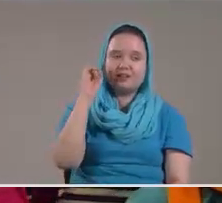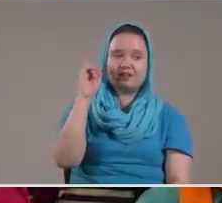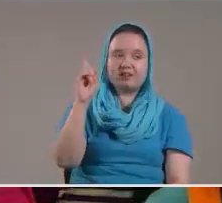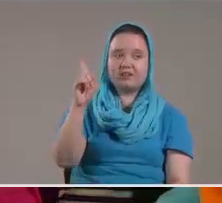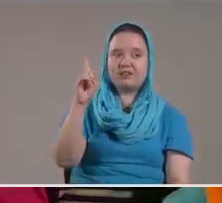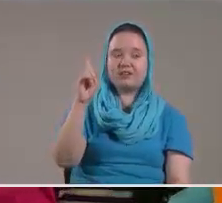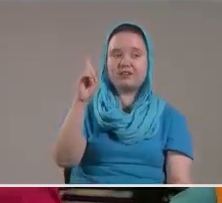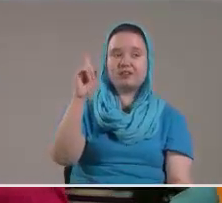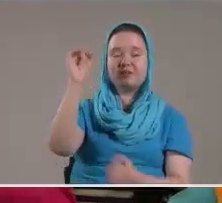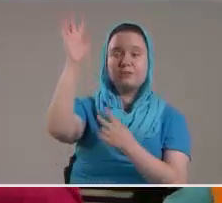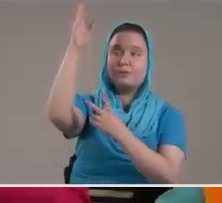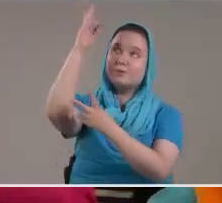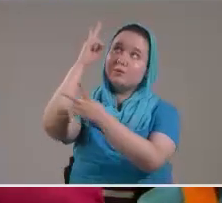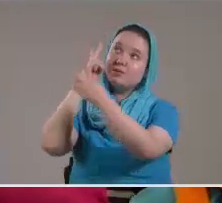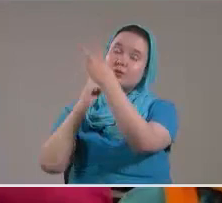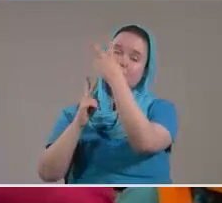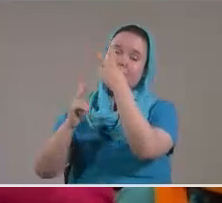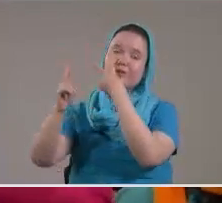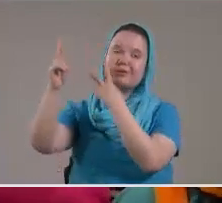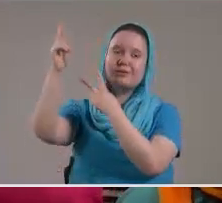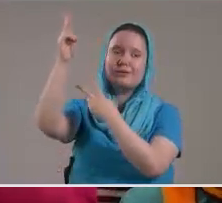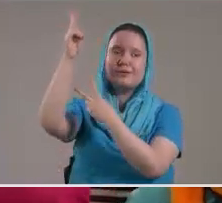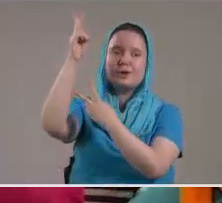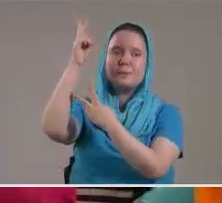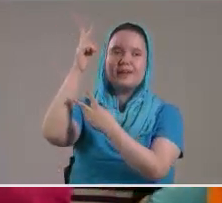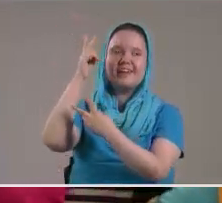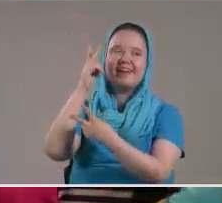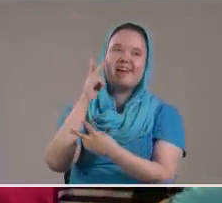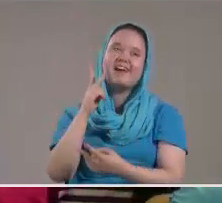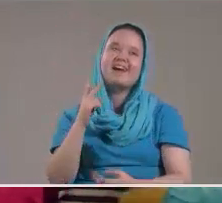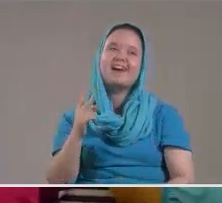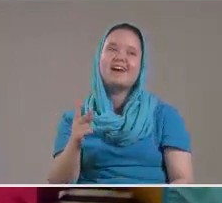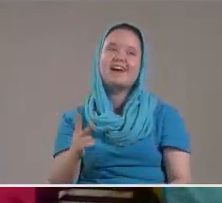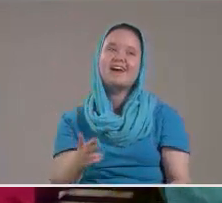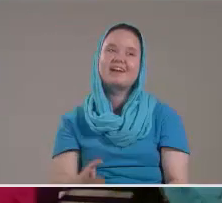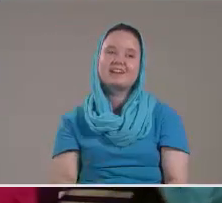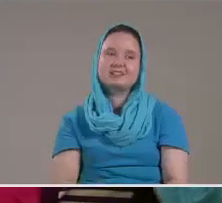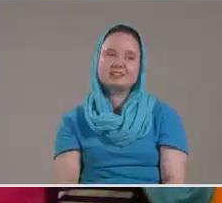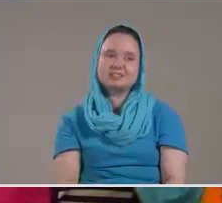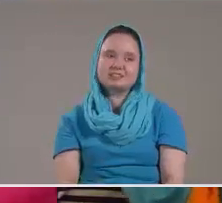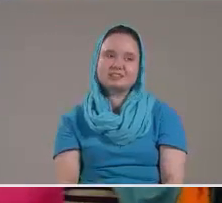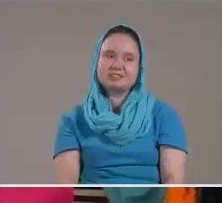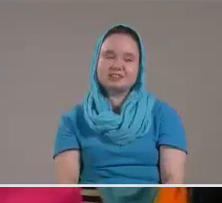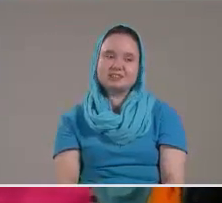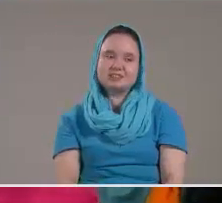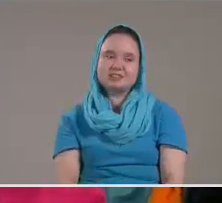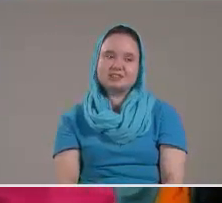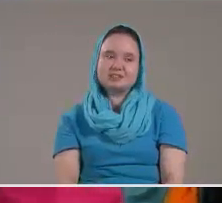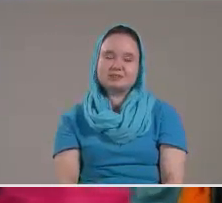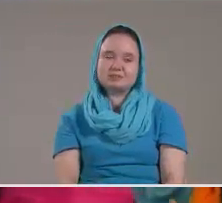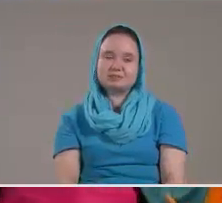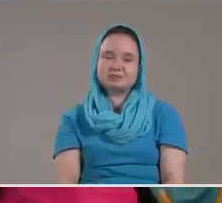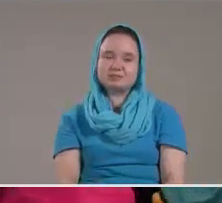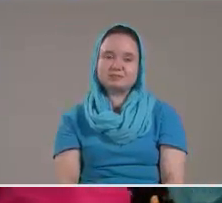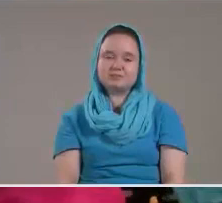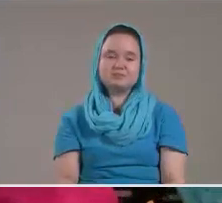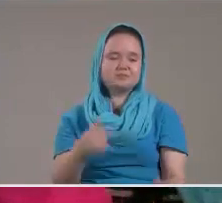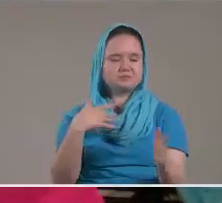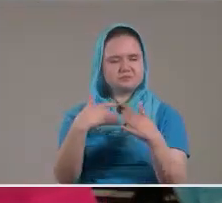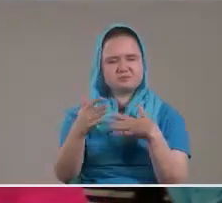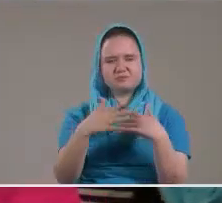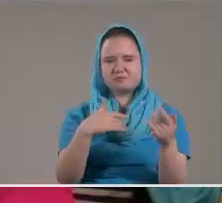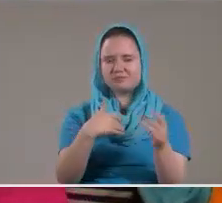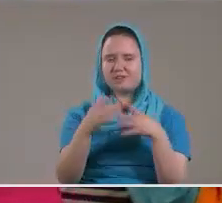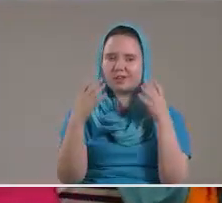recibido Así que canta Este cántico Al Señor Con convicción Creyendo Aunque muchos Hayan dejado De